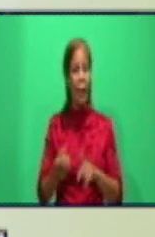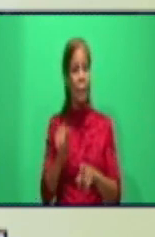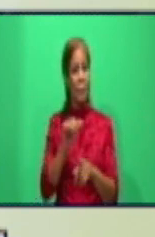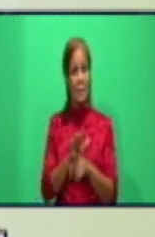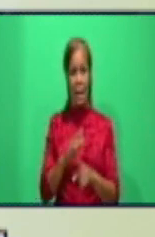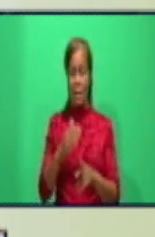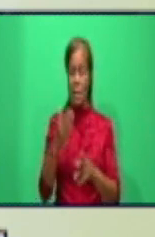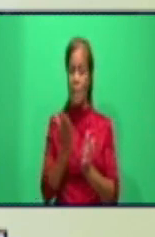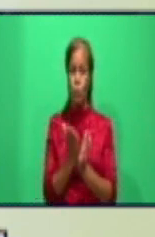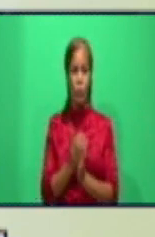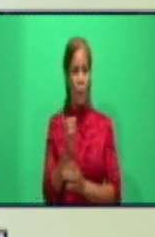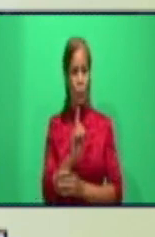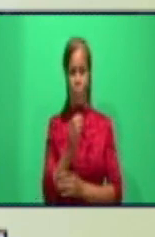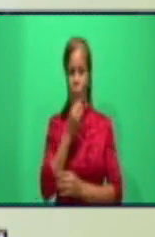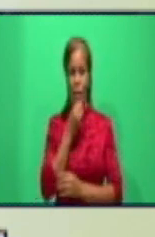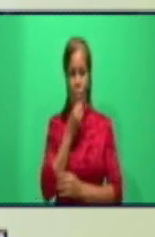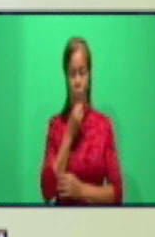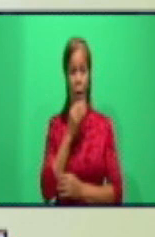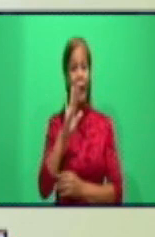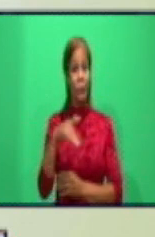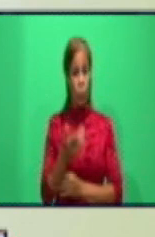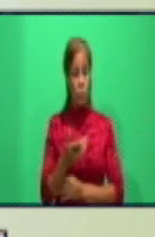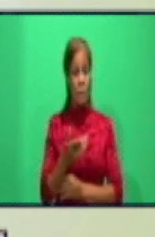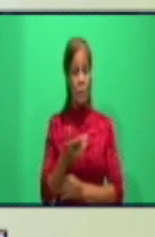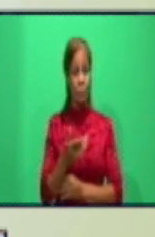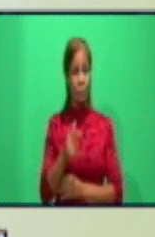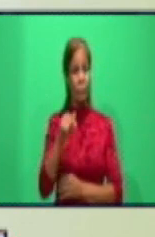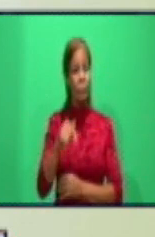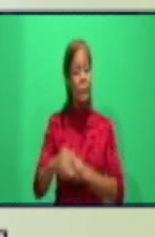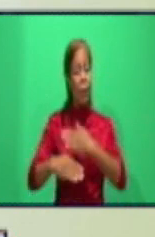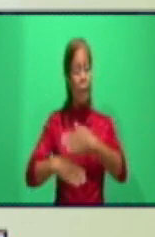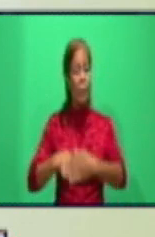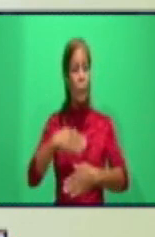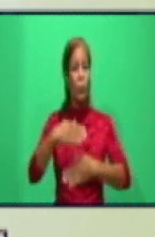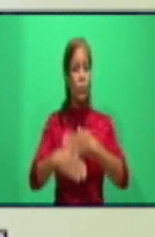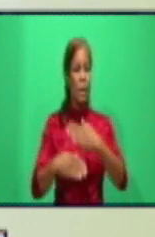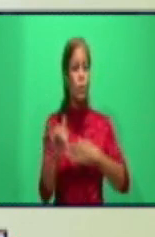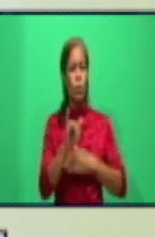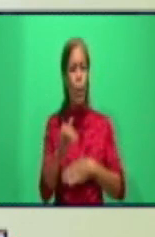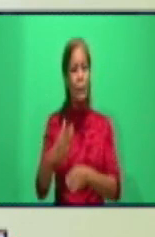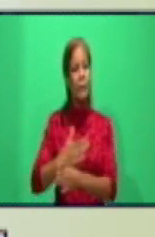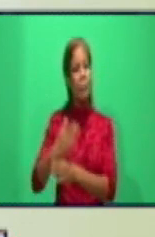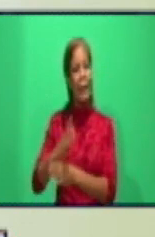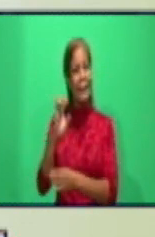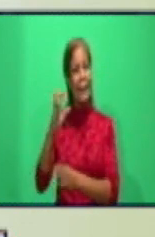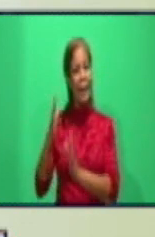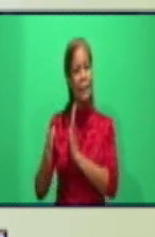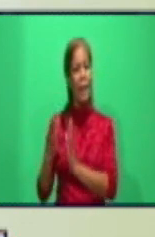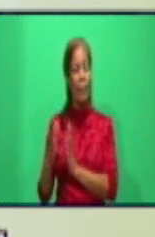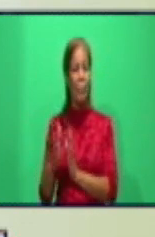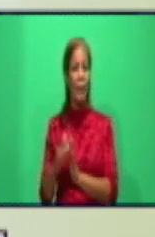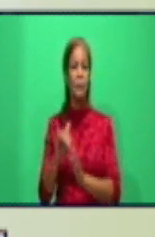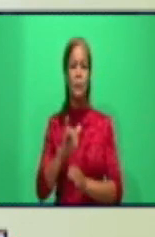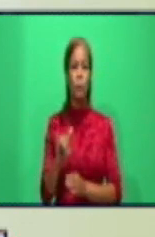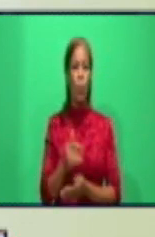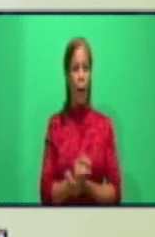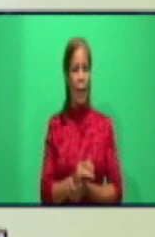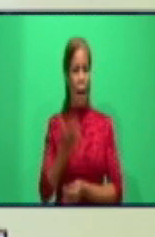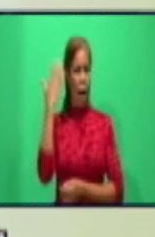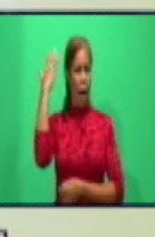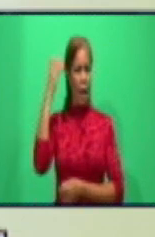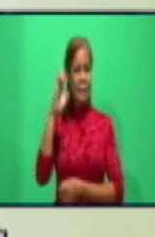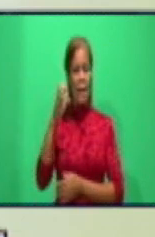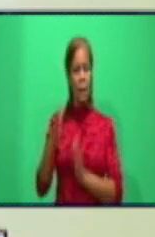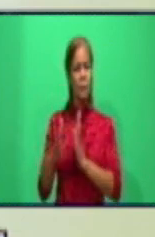varias etapas. Y va atravesando etapas desde un escenario preventivo, en el cual nos encontrábamos en una etapa, hasta